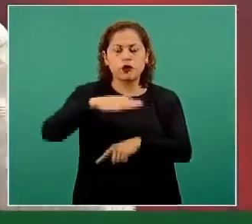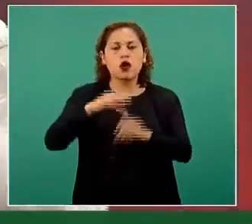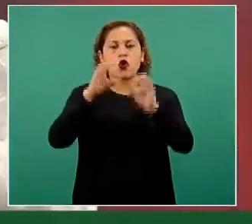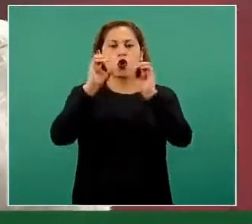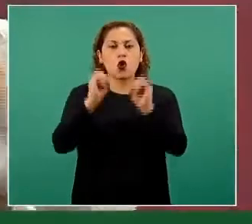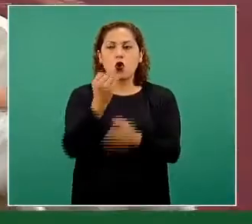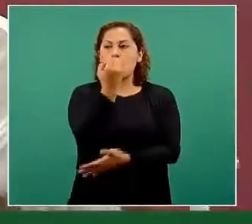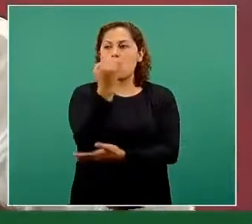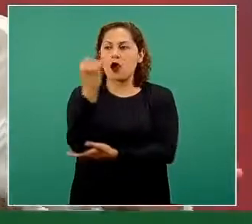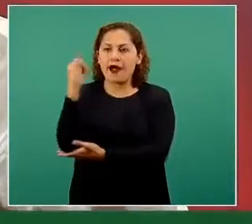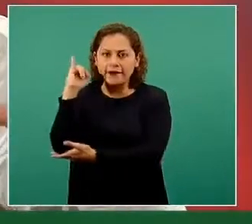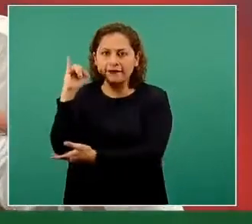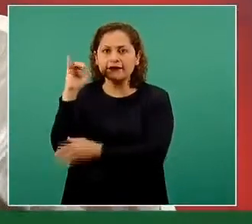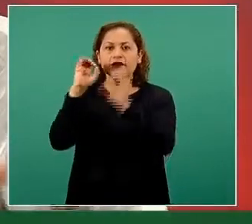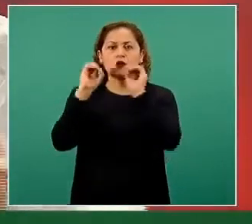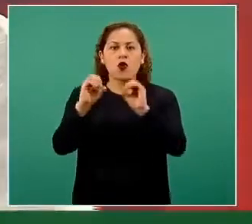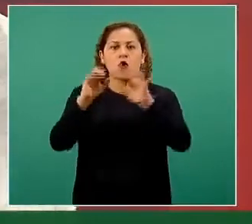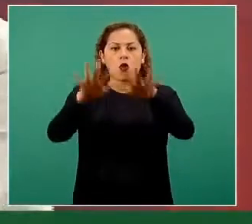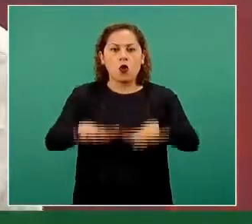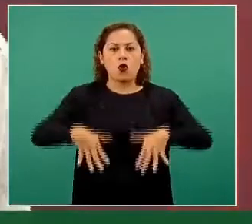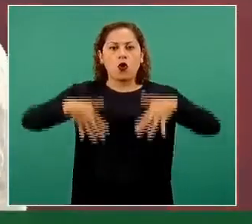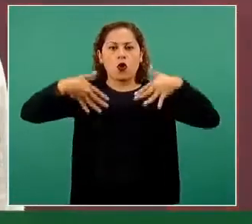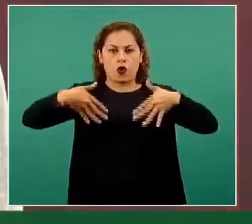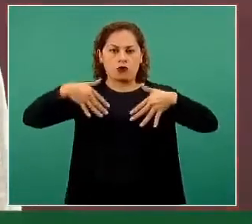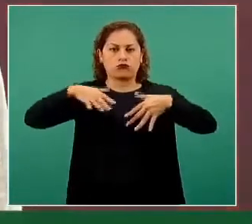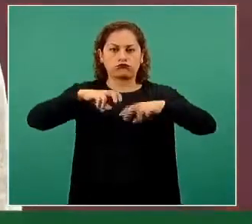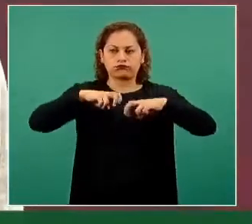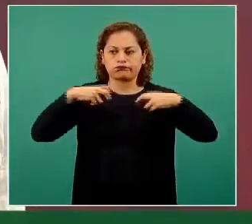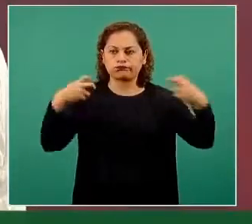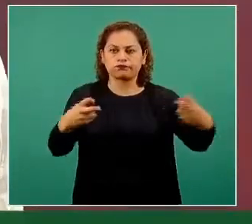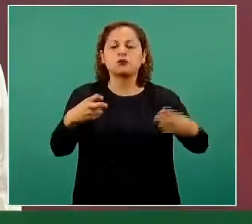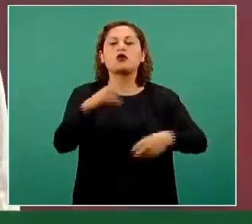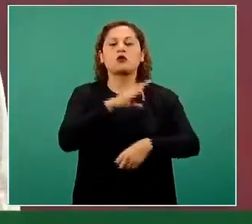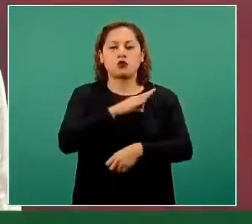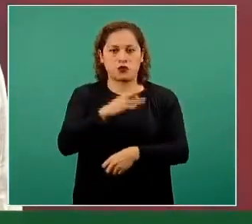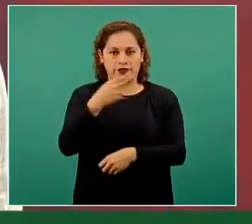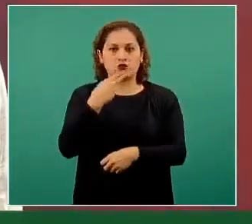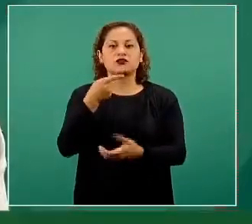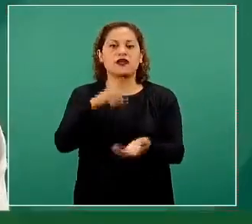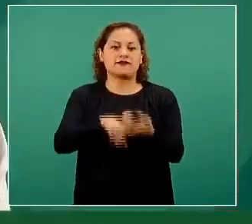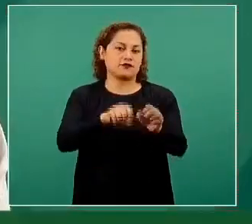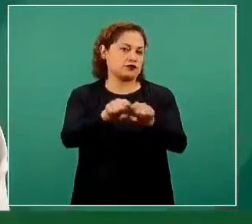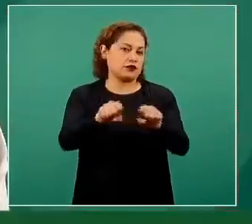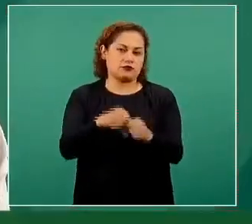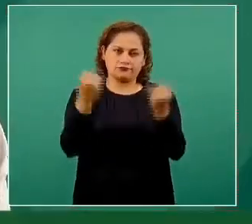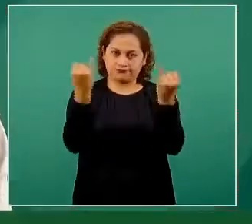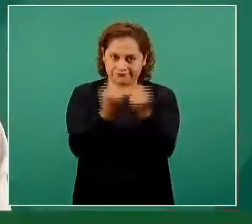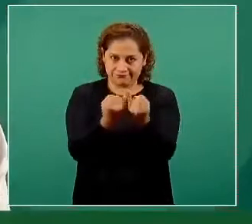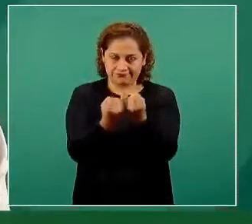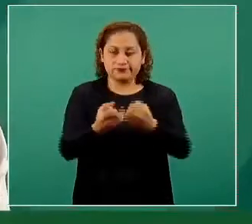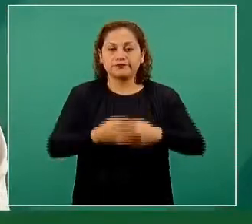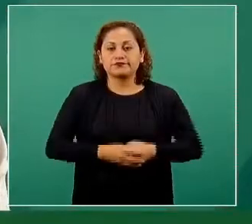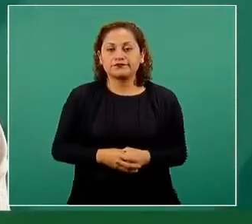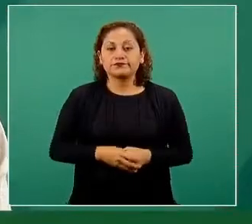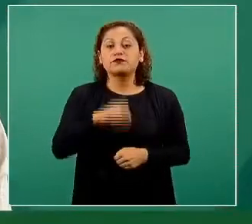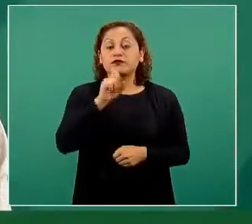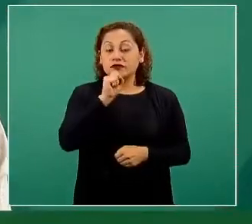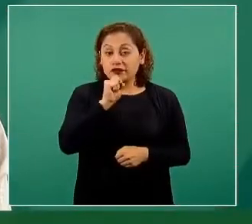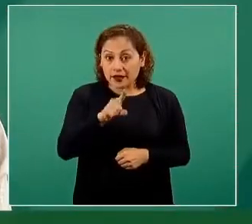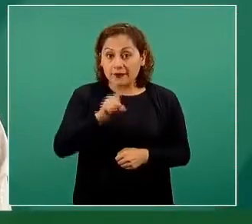usen los espacios donde puede haber la mayor sana distancia. Otra medida importante es el filtro